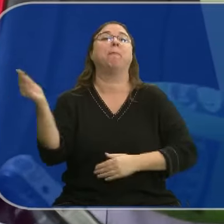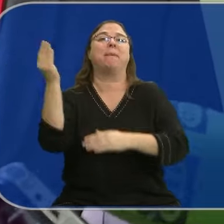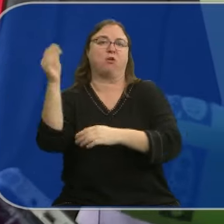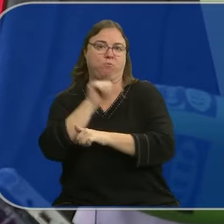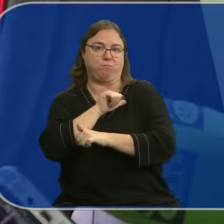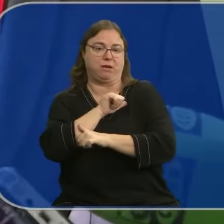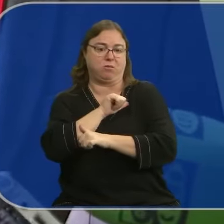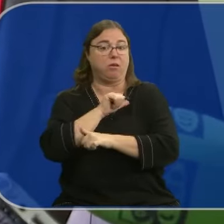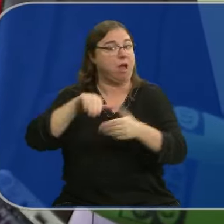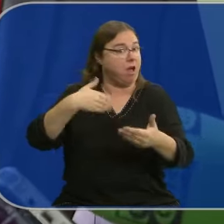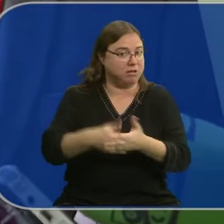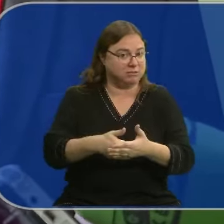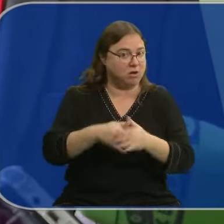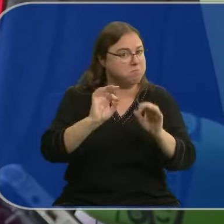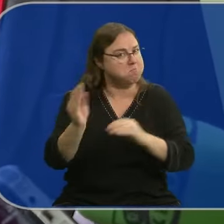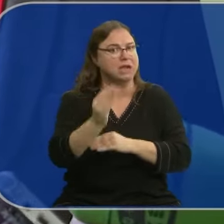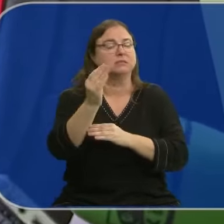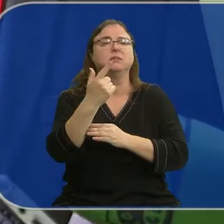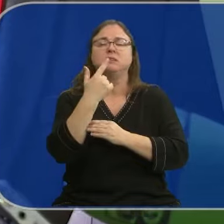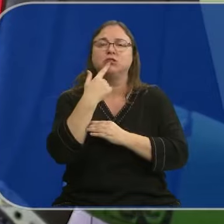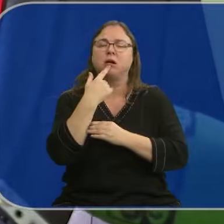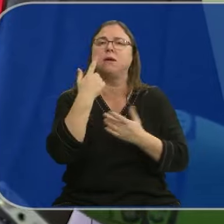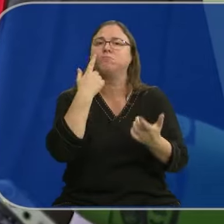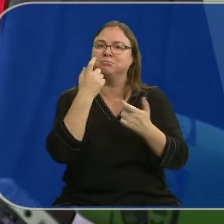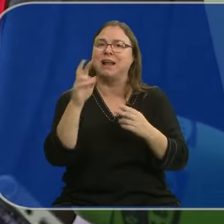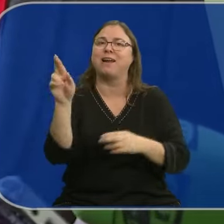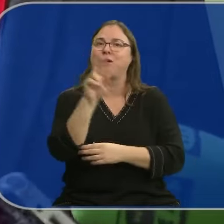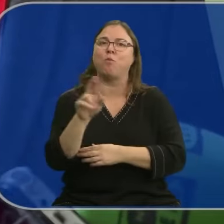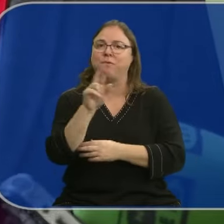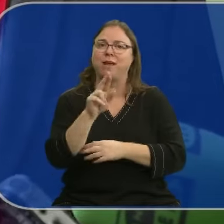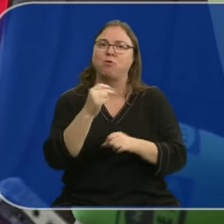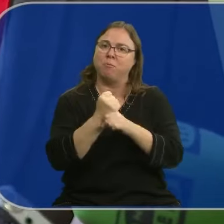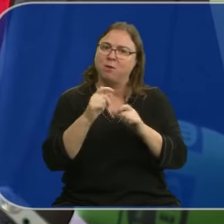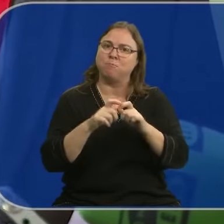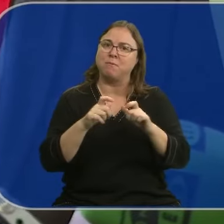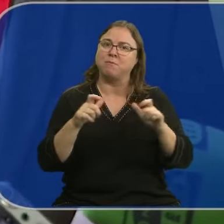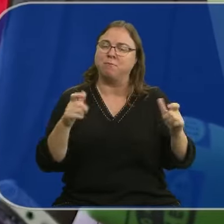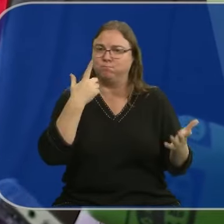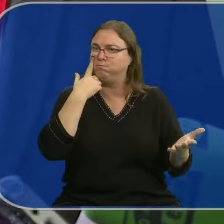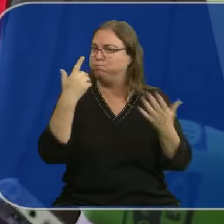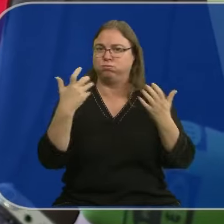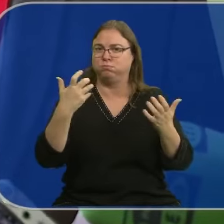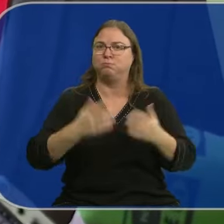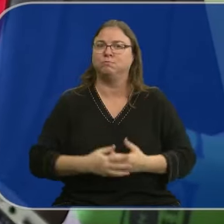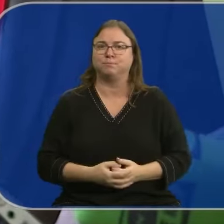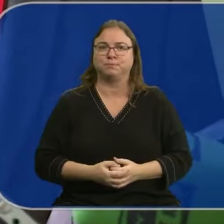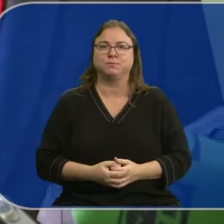cuanto a desempleo. Por lo tanto, sube, pero estamos en una tendencia de recuperación de empleo que es evidente.